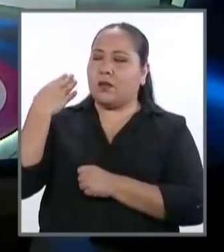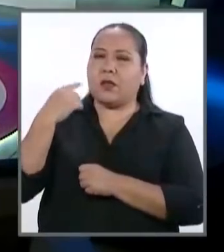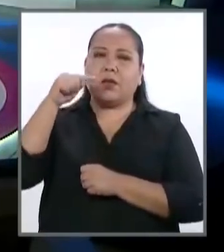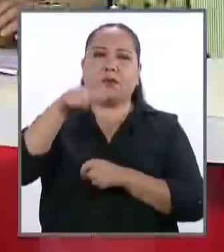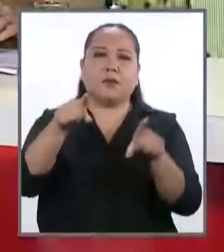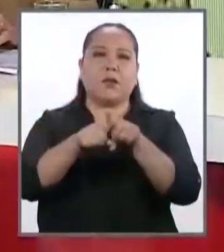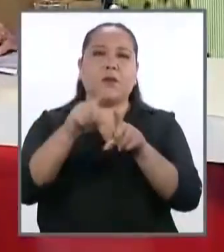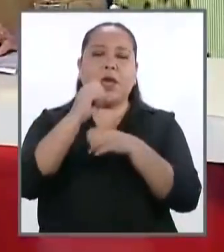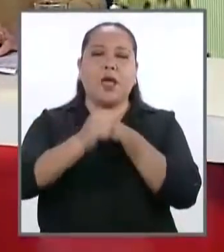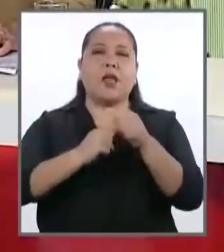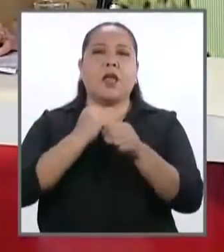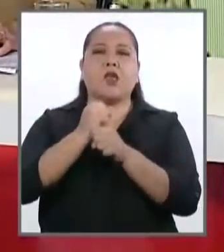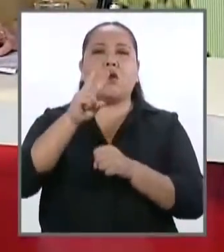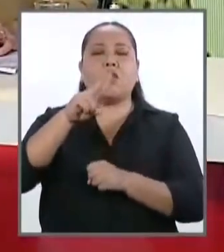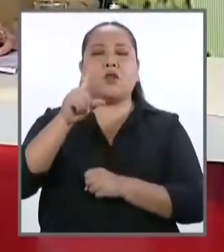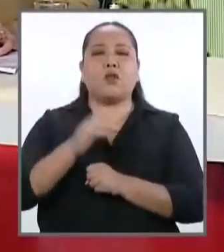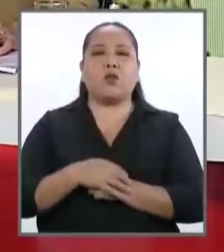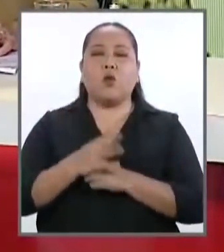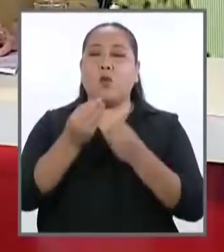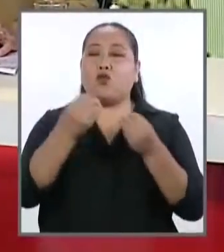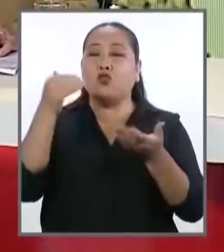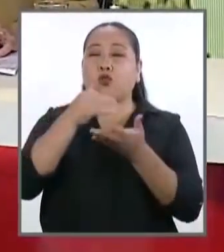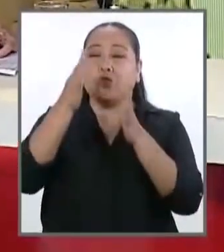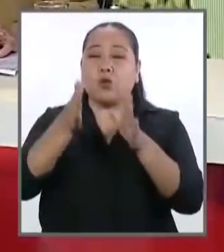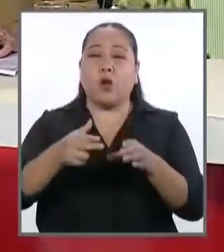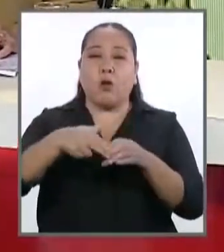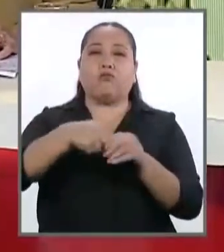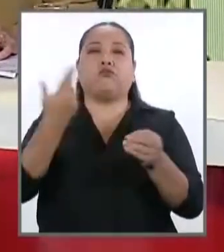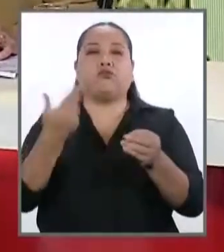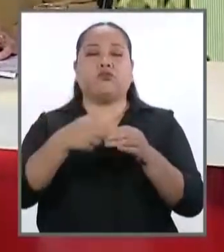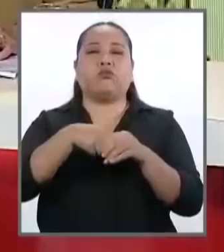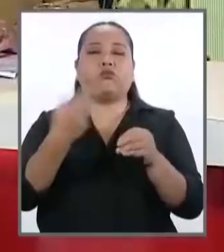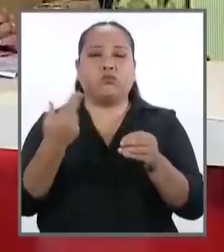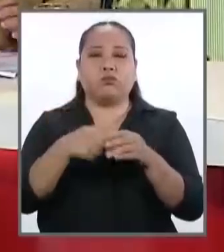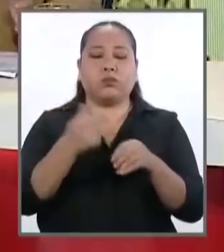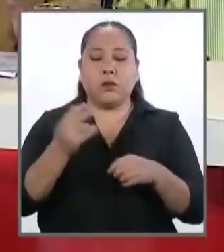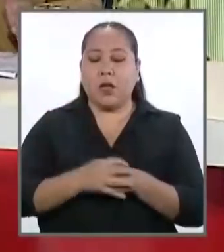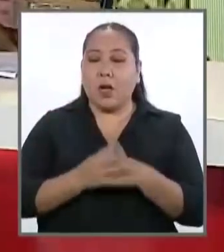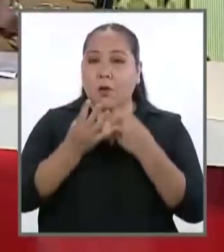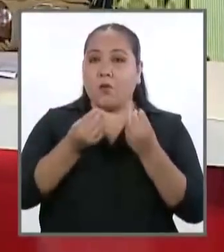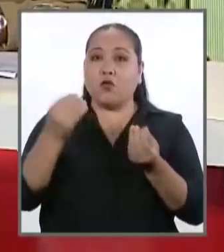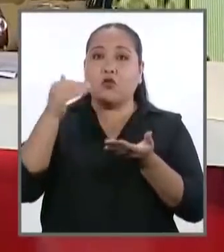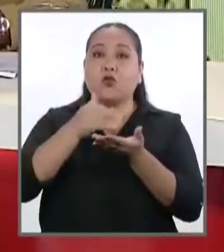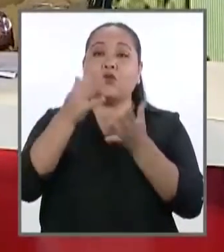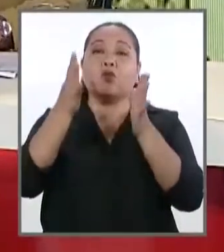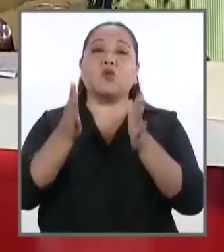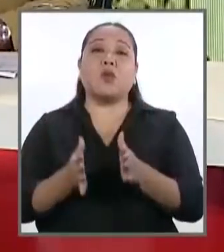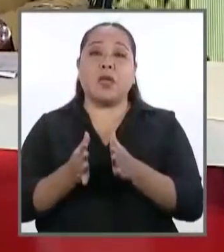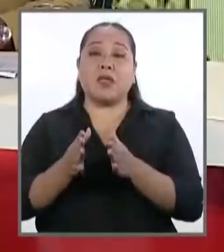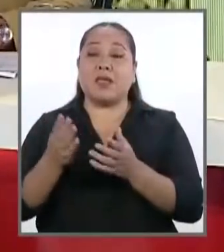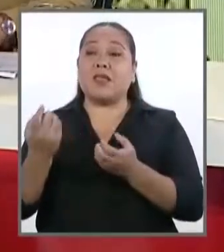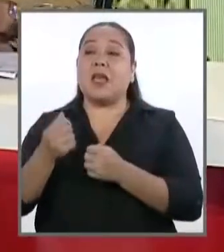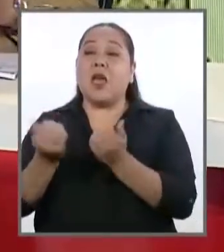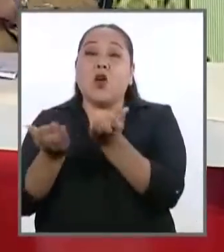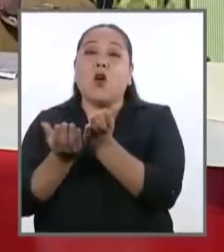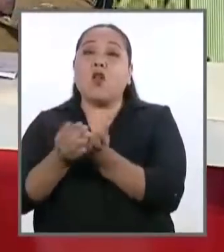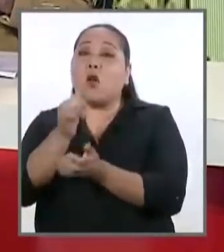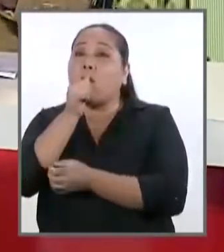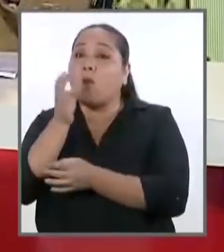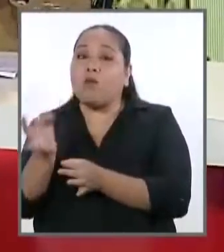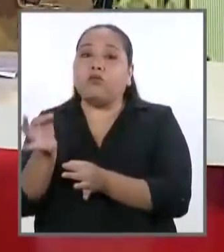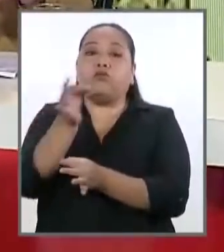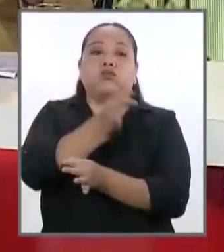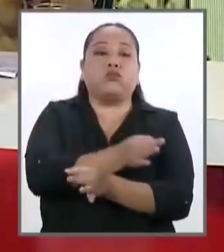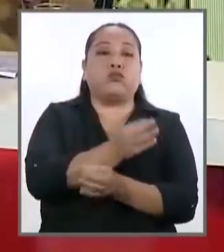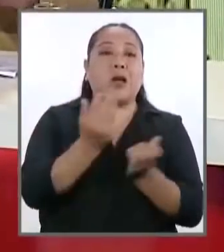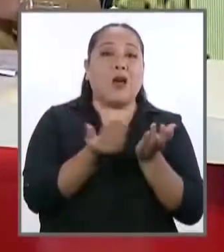21. Hay una deserción escolar muy grande, hay también muchos escolares de colegios privados que han pasado a los colegios públicos, hay